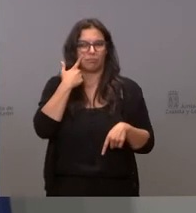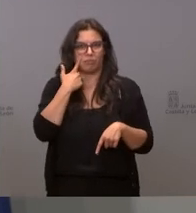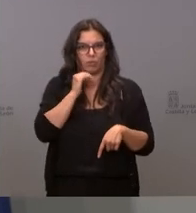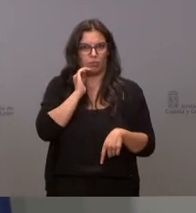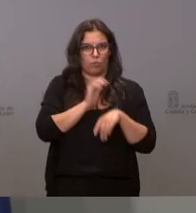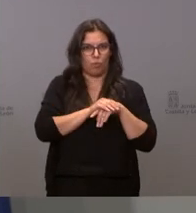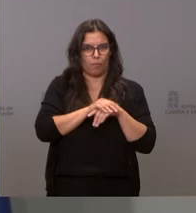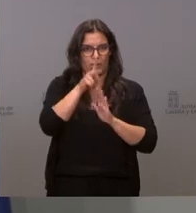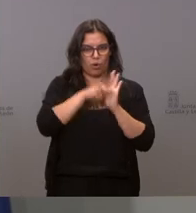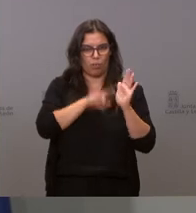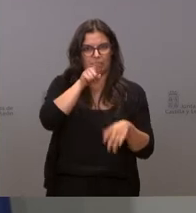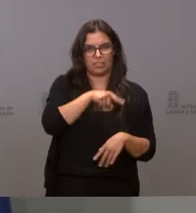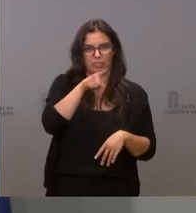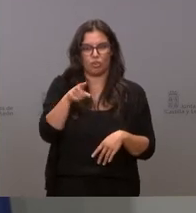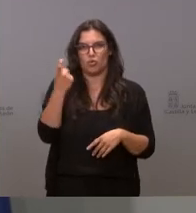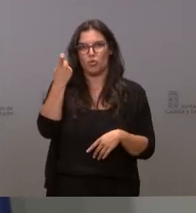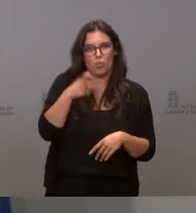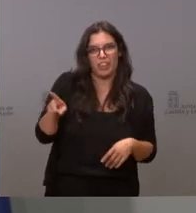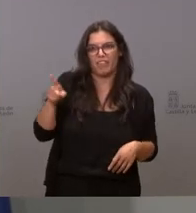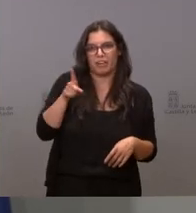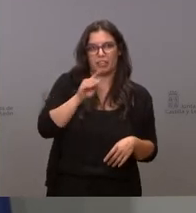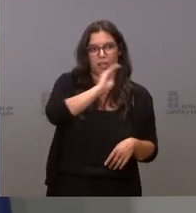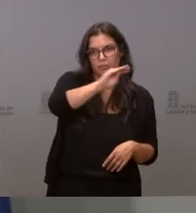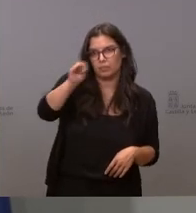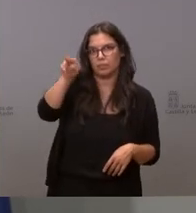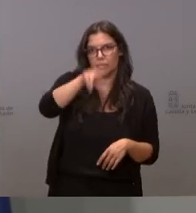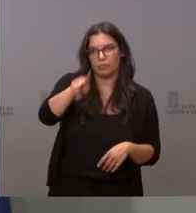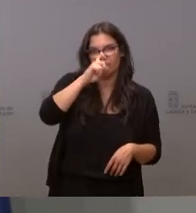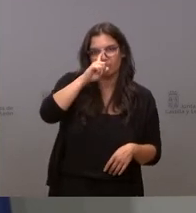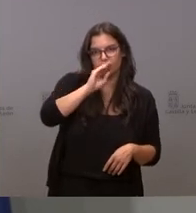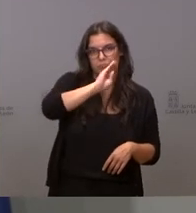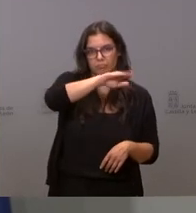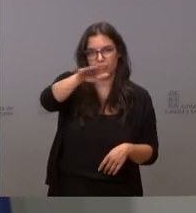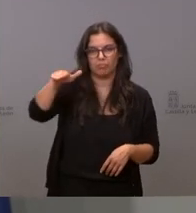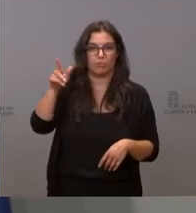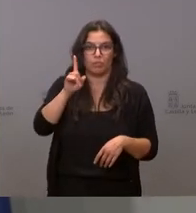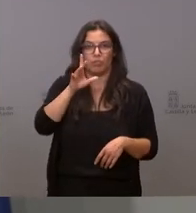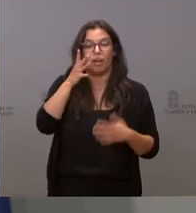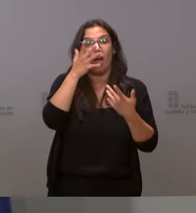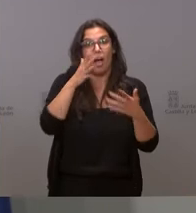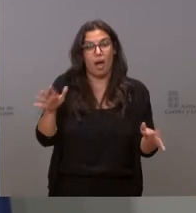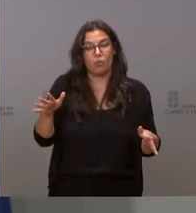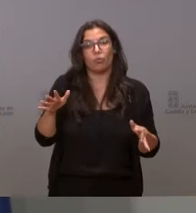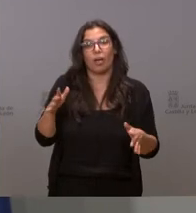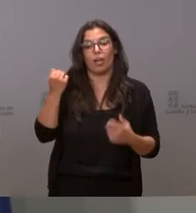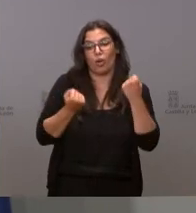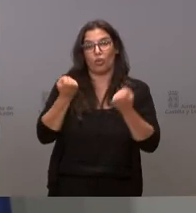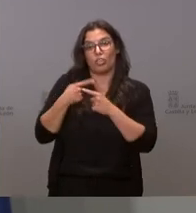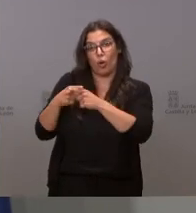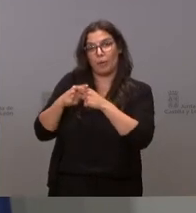no creo que sea necesario volver a reiterarse incluso cuando uno va en coche con otras tres personas